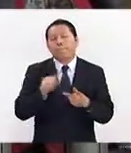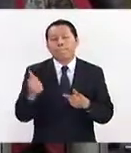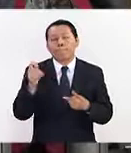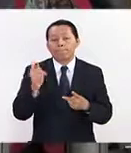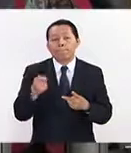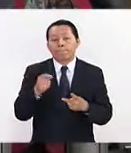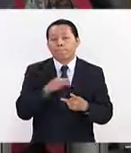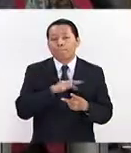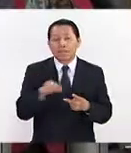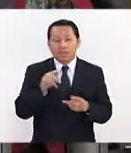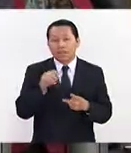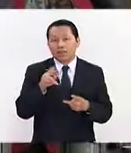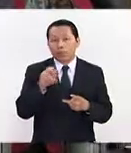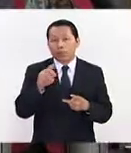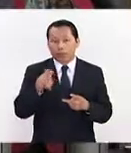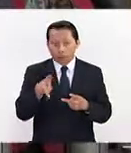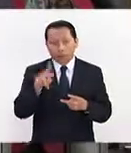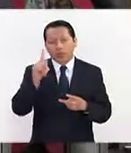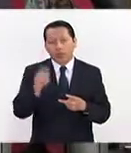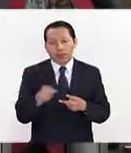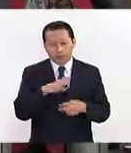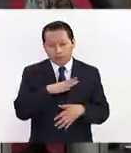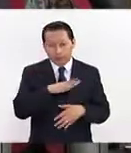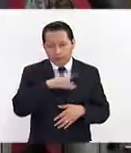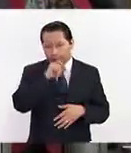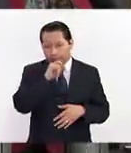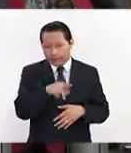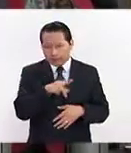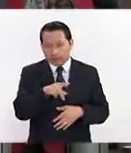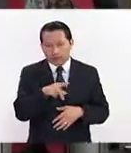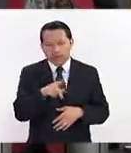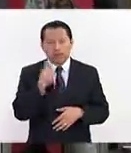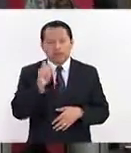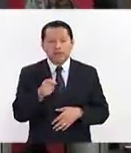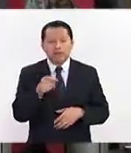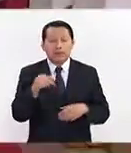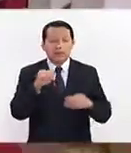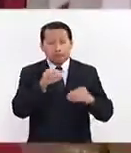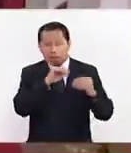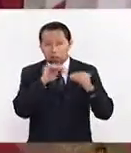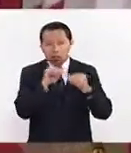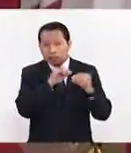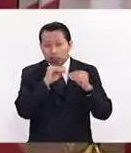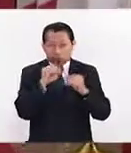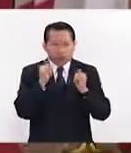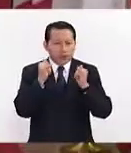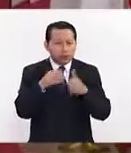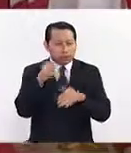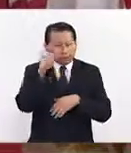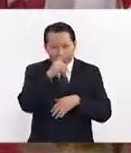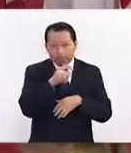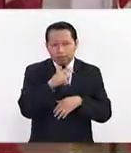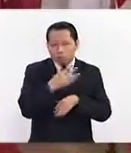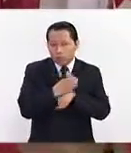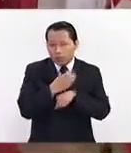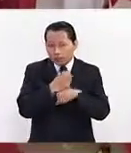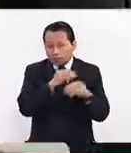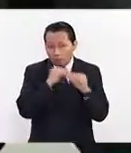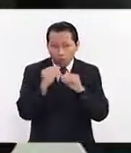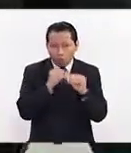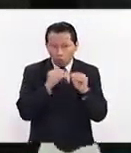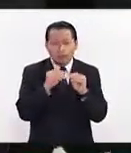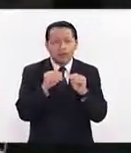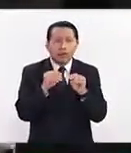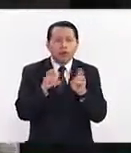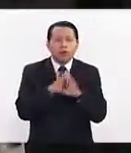llegará a hacer Justin Trudeau, presidente Enrique Peña Nieto, es que esta negociación es tan compleja, en esta cuarta ronda de renegociación